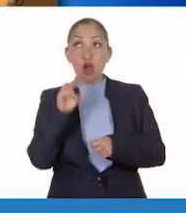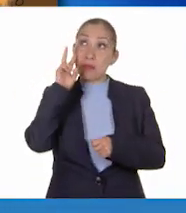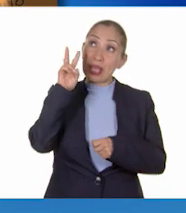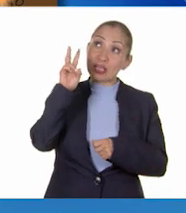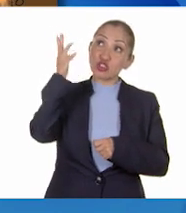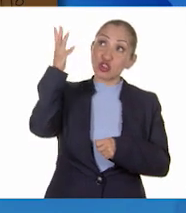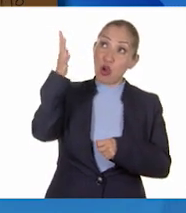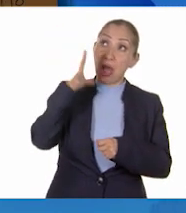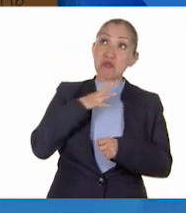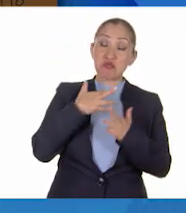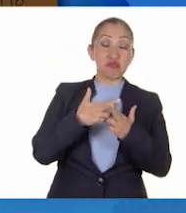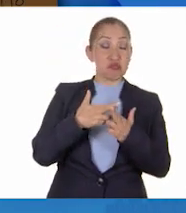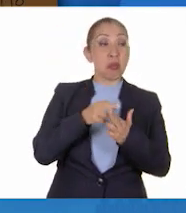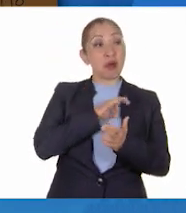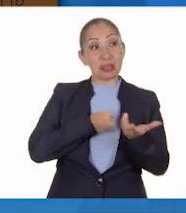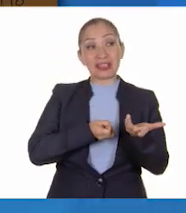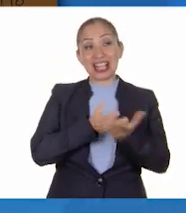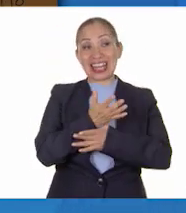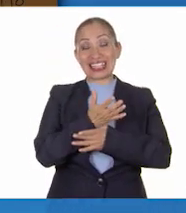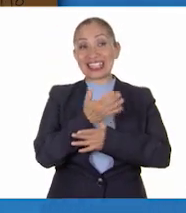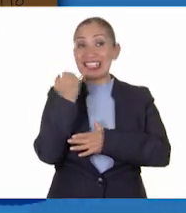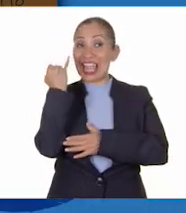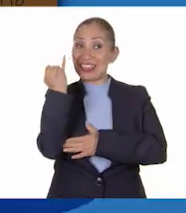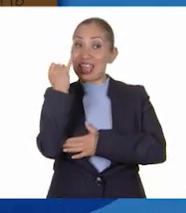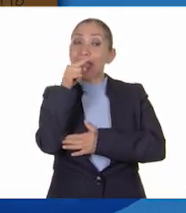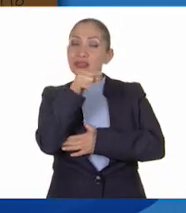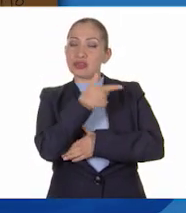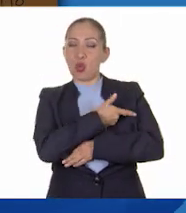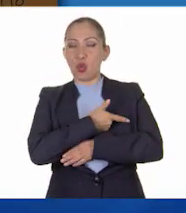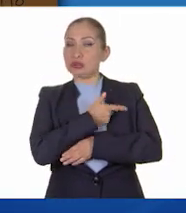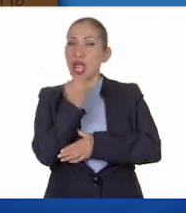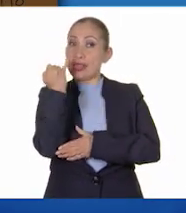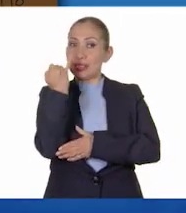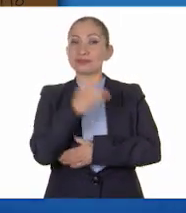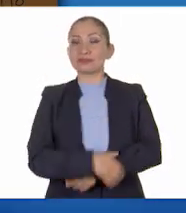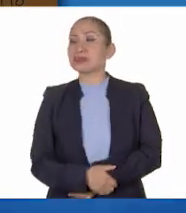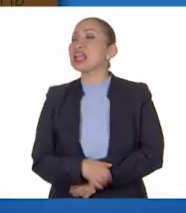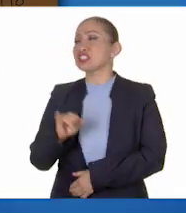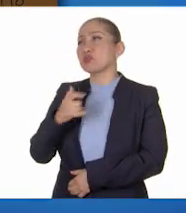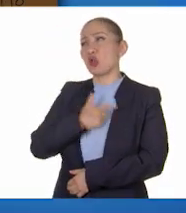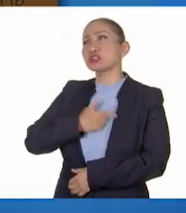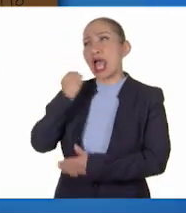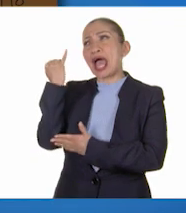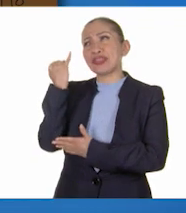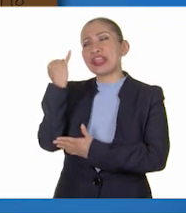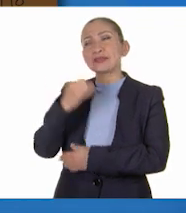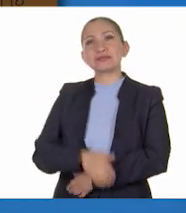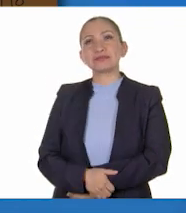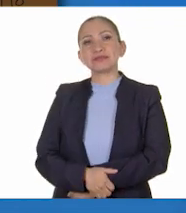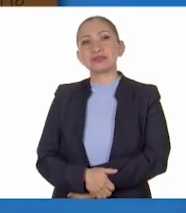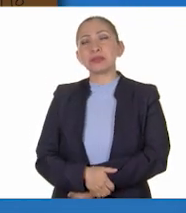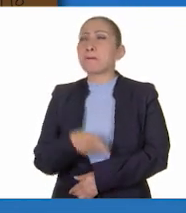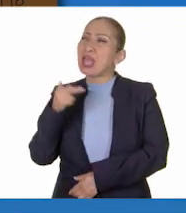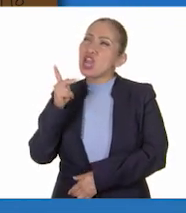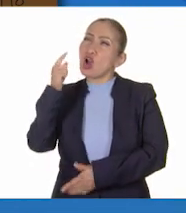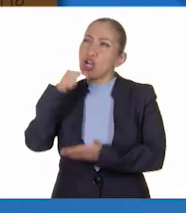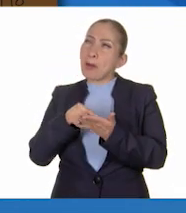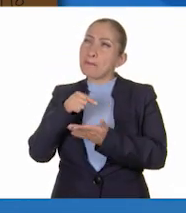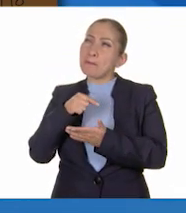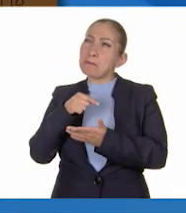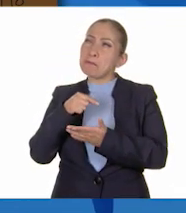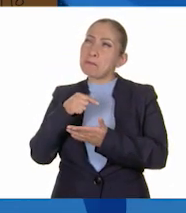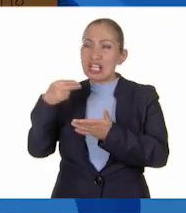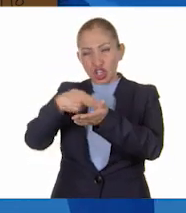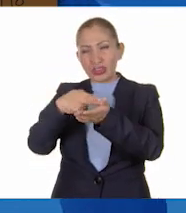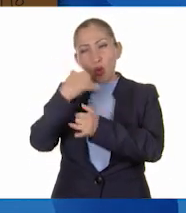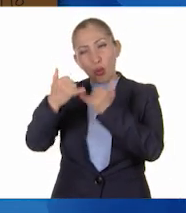soleado, podemos salir al jardín y a ti te encanta el jardín. Sí, me gusta mucho el jardín. Pero creo que jugando a